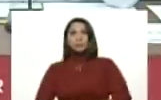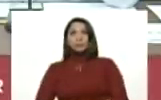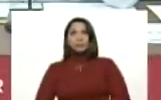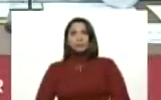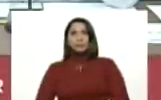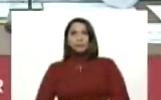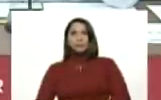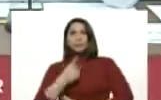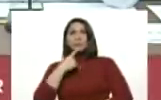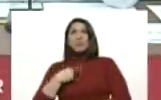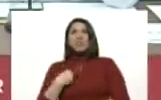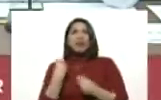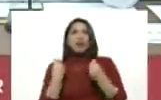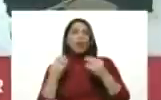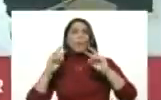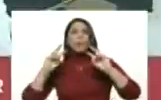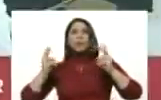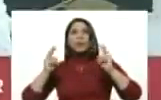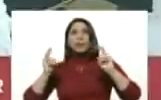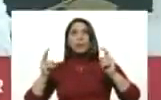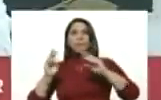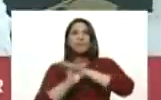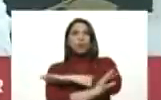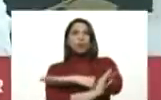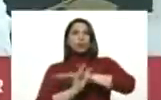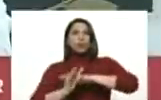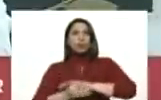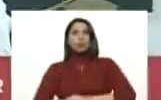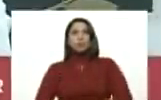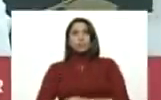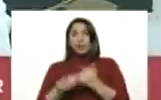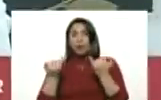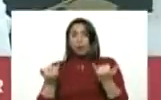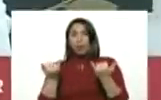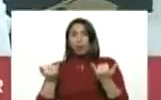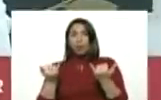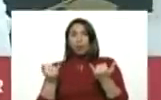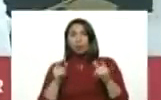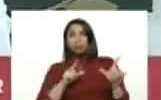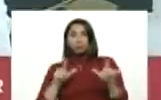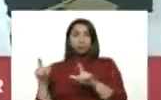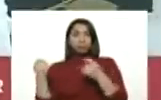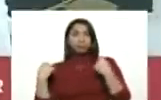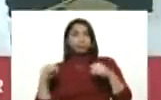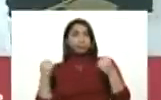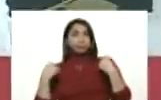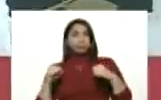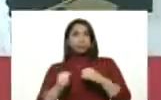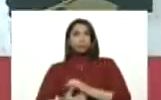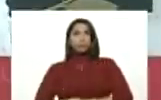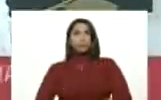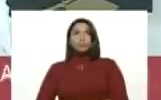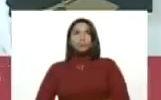me diga cómo está el tema frontera, ahora, estén preparados, estén preparados.